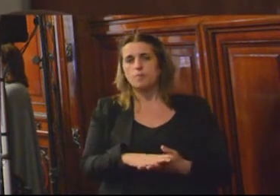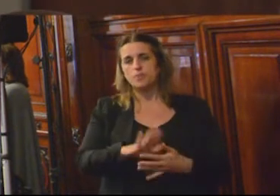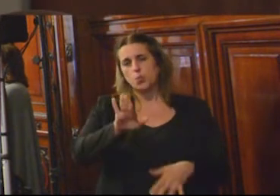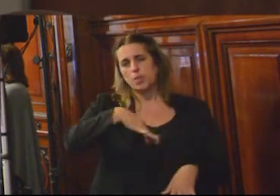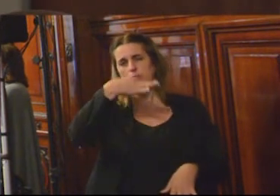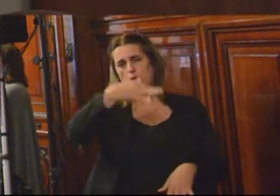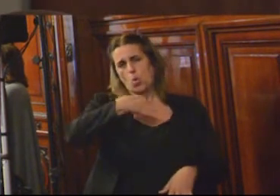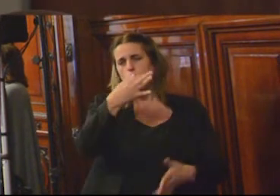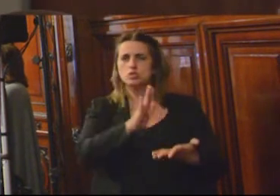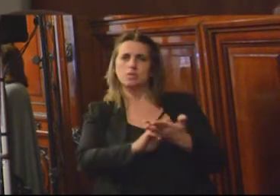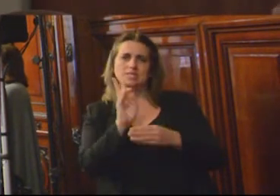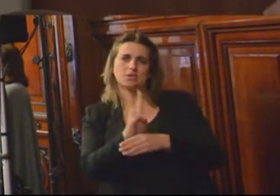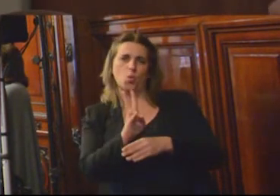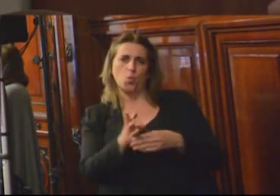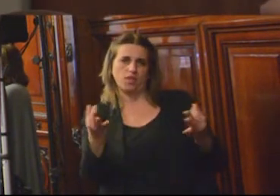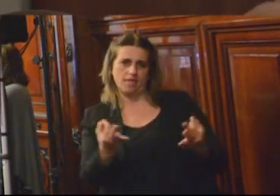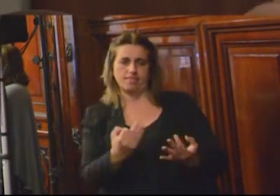de la seguridad, ¿no?